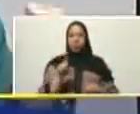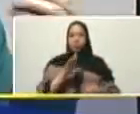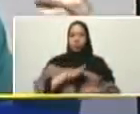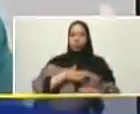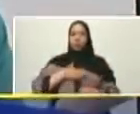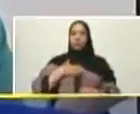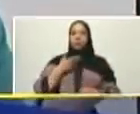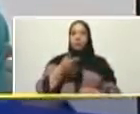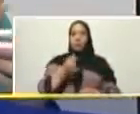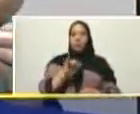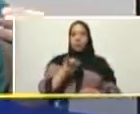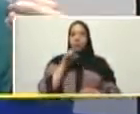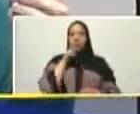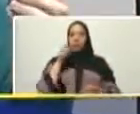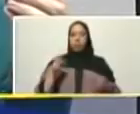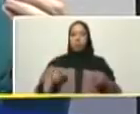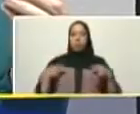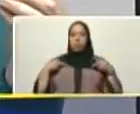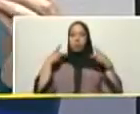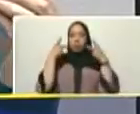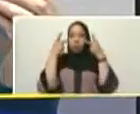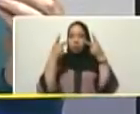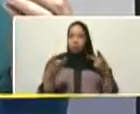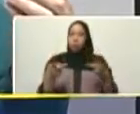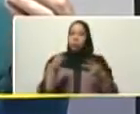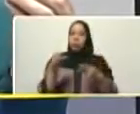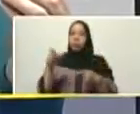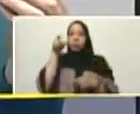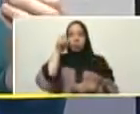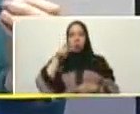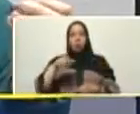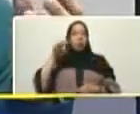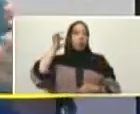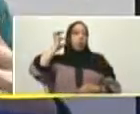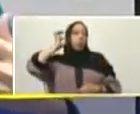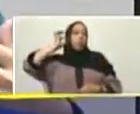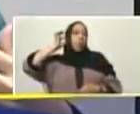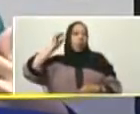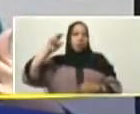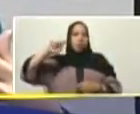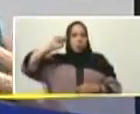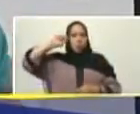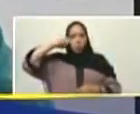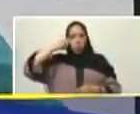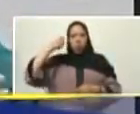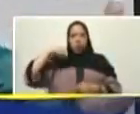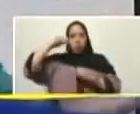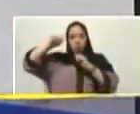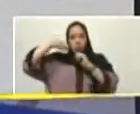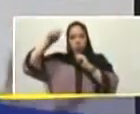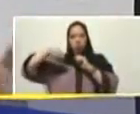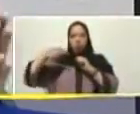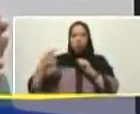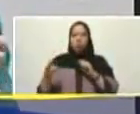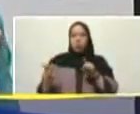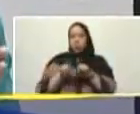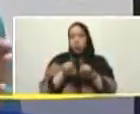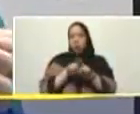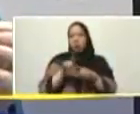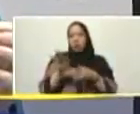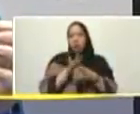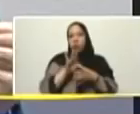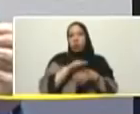tener de la voz de la comunidad así como usted la tuvo con María Luisa directamente vamos a tener algo funcional que